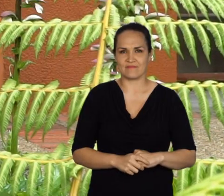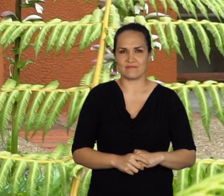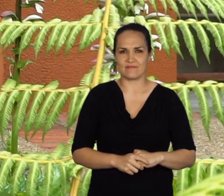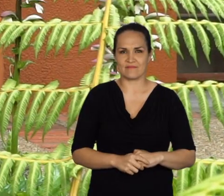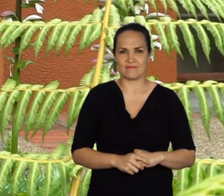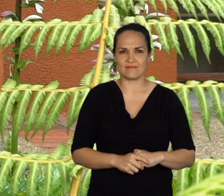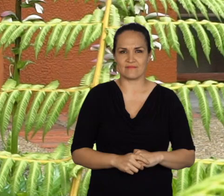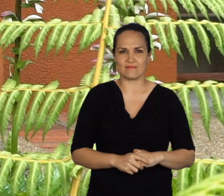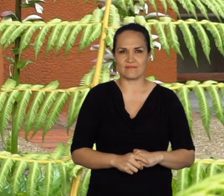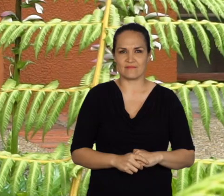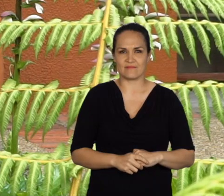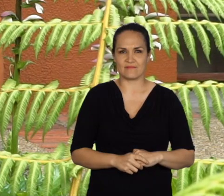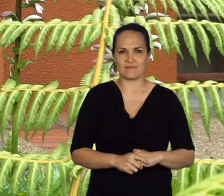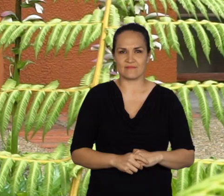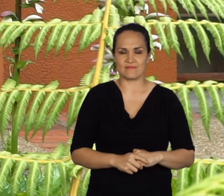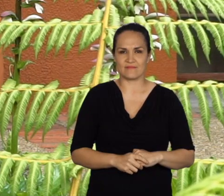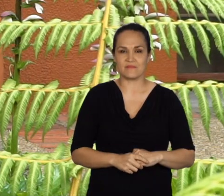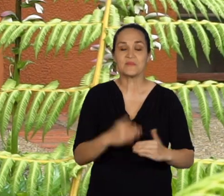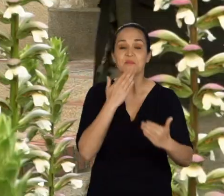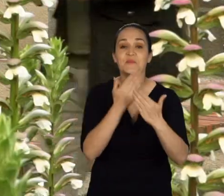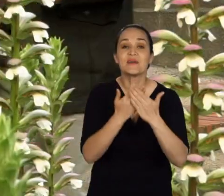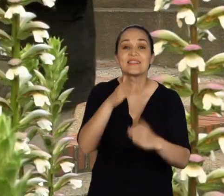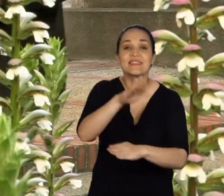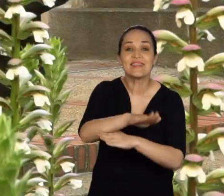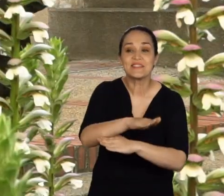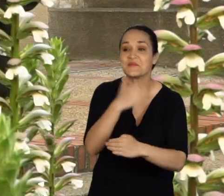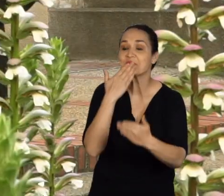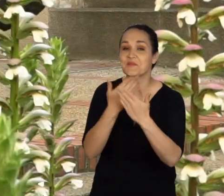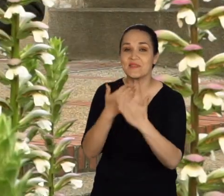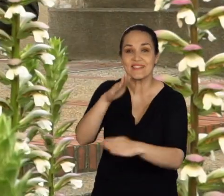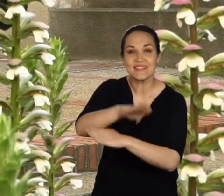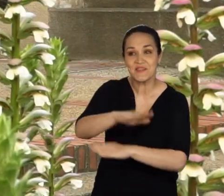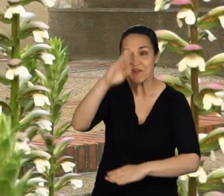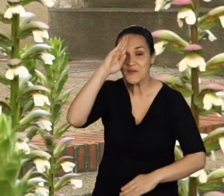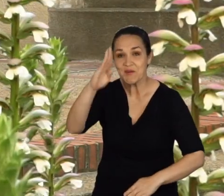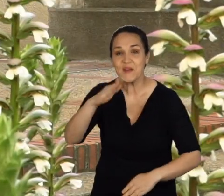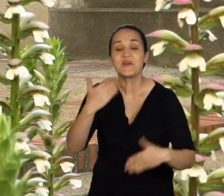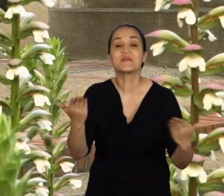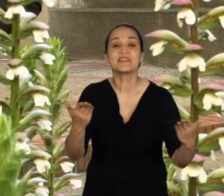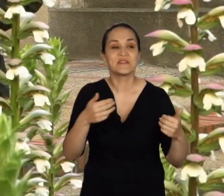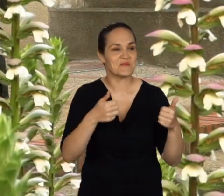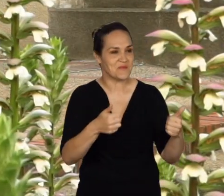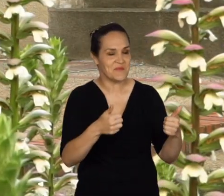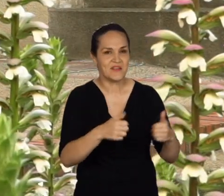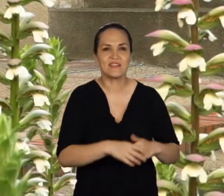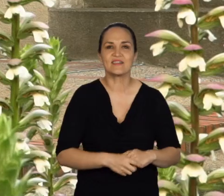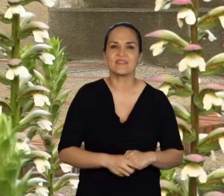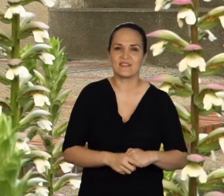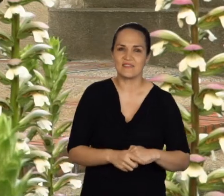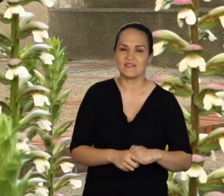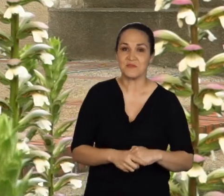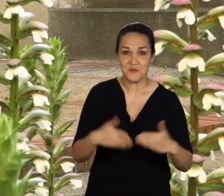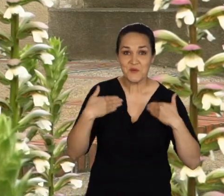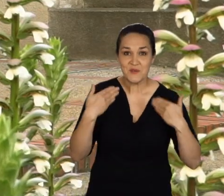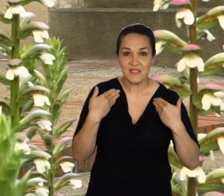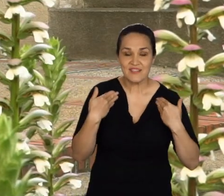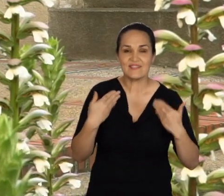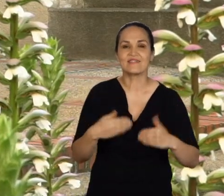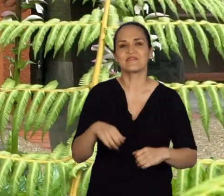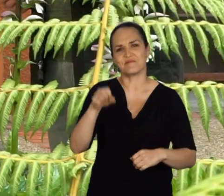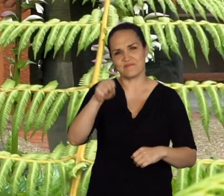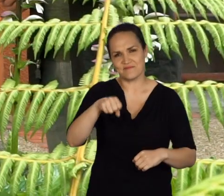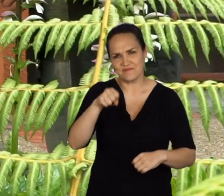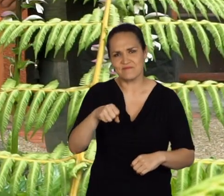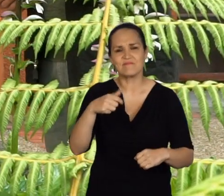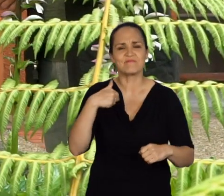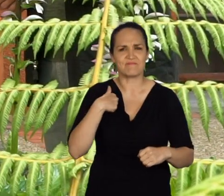Mira, mi amor, esta es la cita que tenemos ahorita con el especialista. Buenas tardes. Buenas tardes. Hola, Sandra. Cristian. ¿Cómo te va? ¿Cómo estás? Muy bien, muy contento.